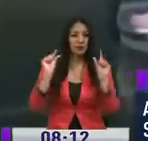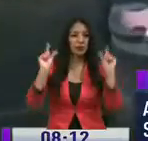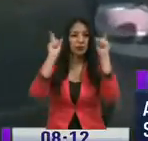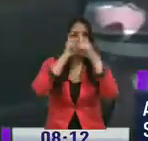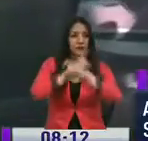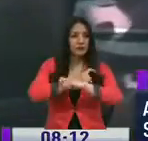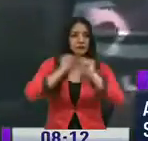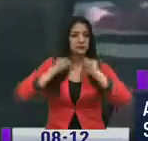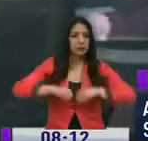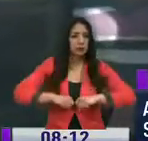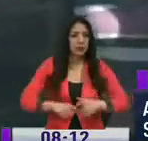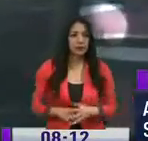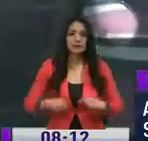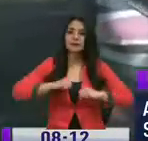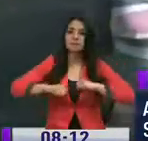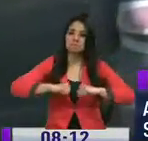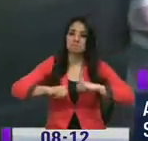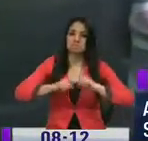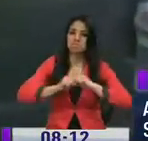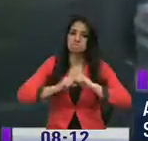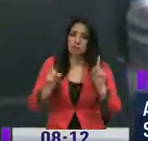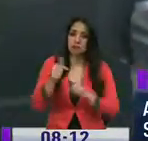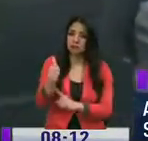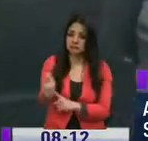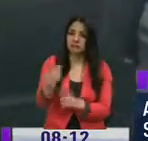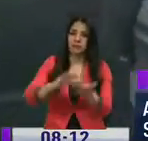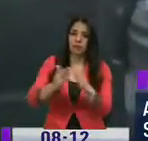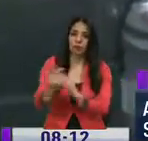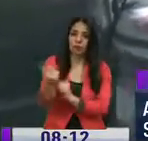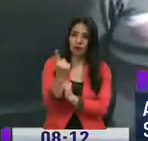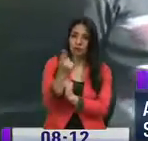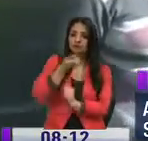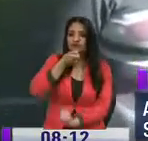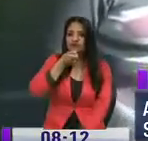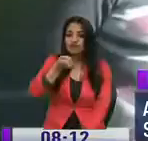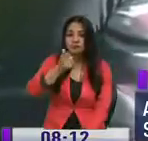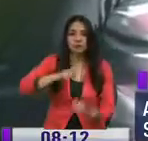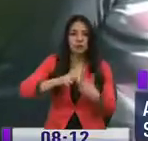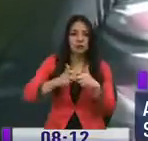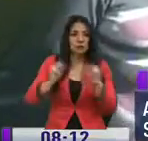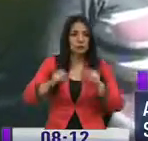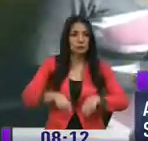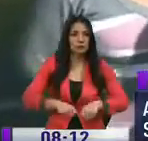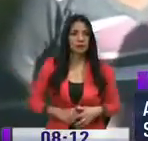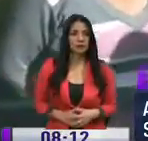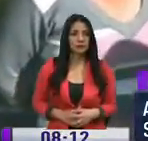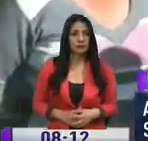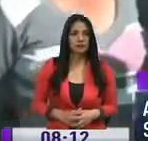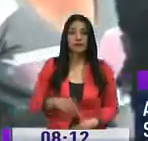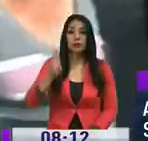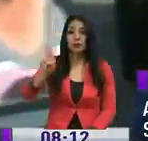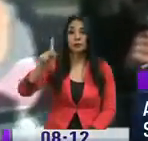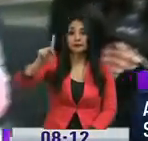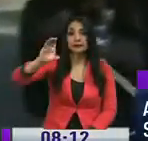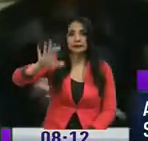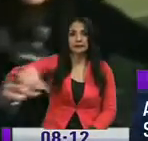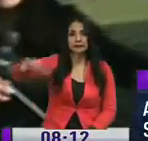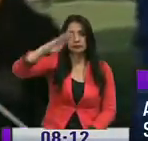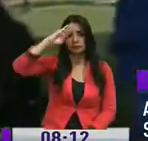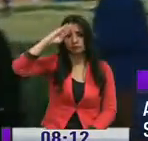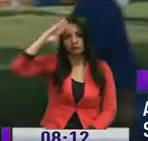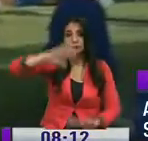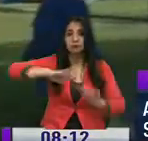tramitología. Pero voy a hablar con la comunidad también porque otro de los problemas que tienen en este lugar es que el UPC que existe en este parque